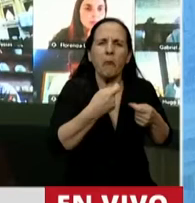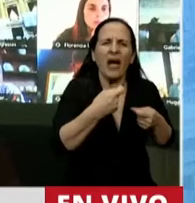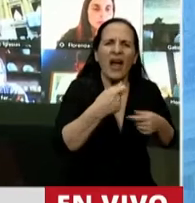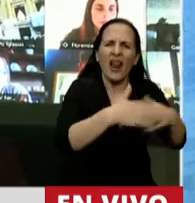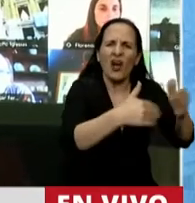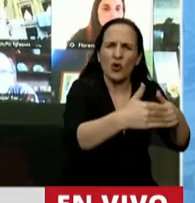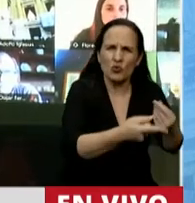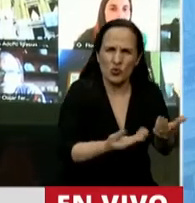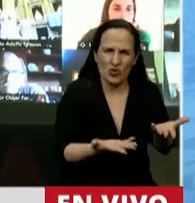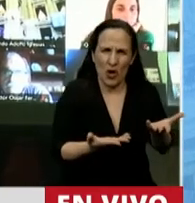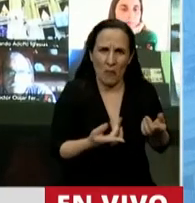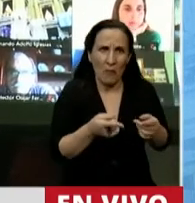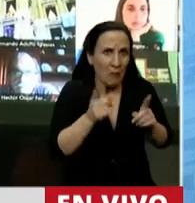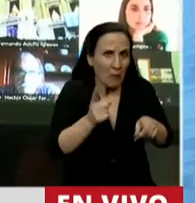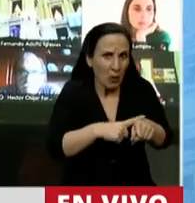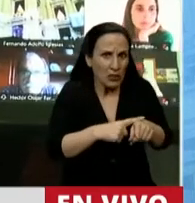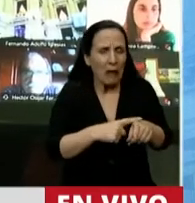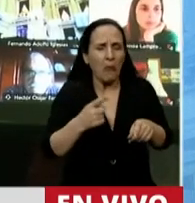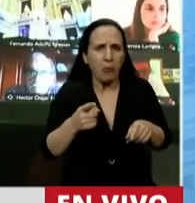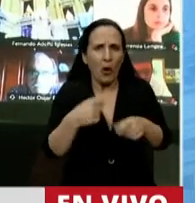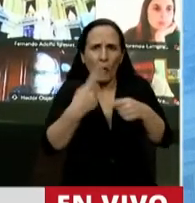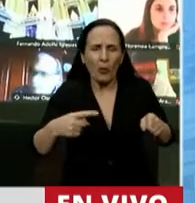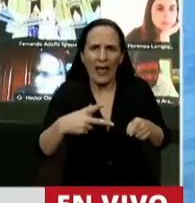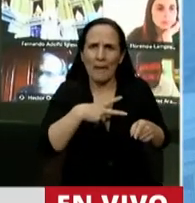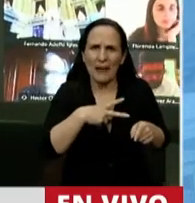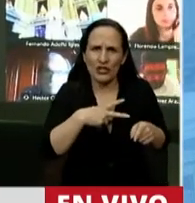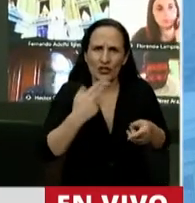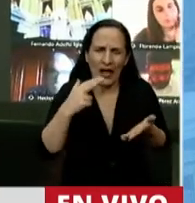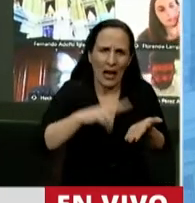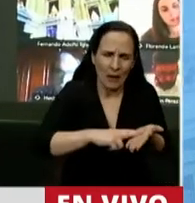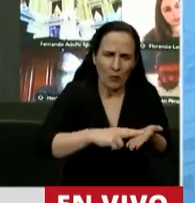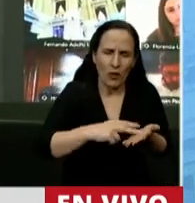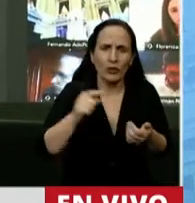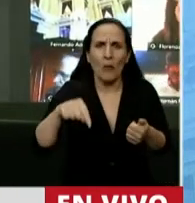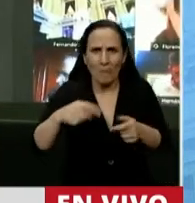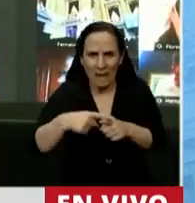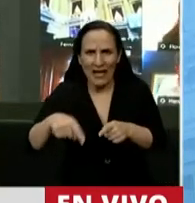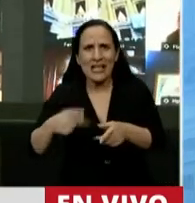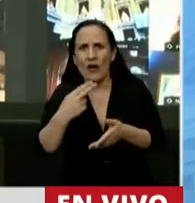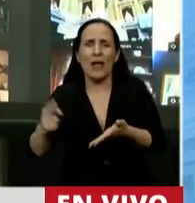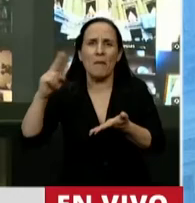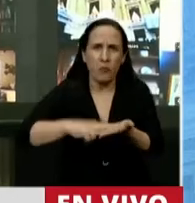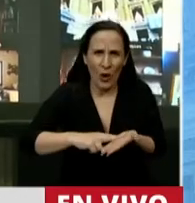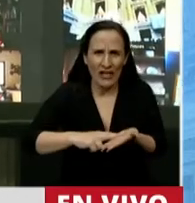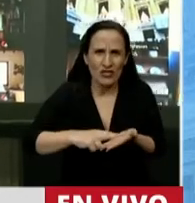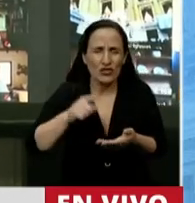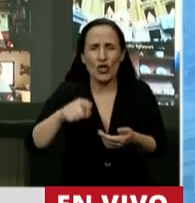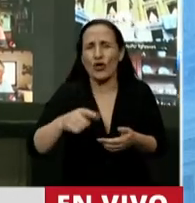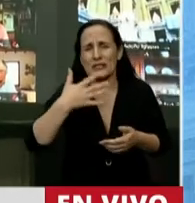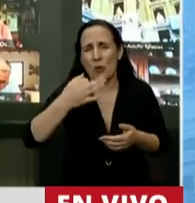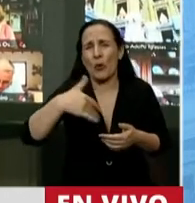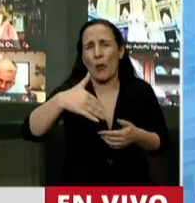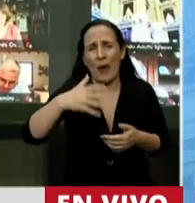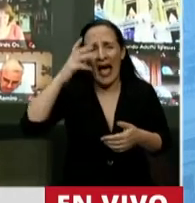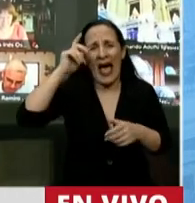tiempo se aumentan bienes personales y de buenas a primeras creamos un impuesto confiscatorio que promete un desfile eterno por tribunales